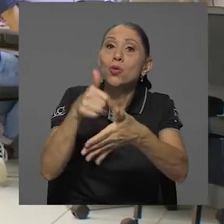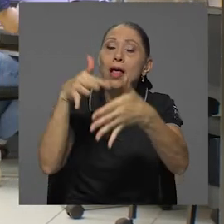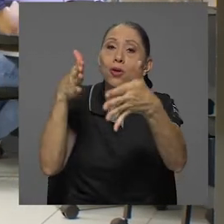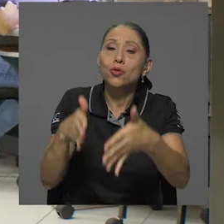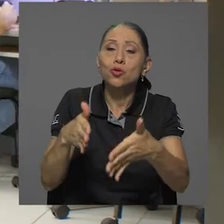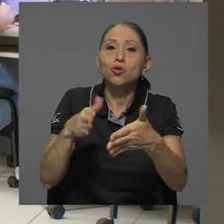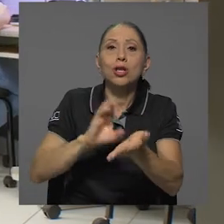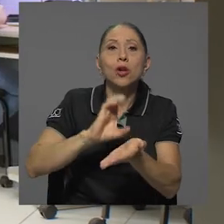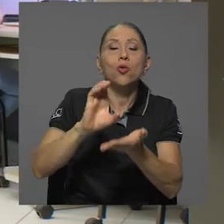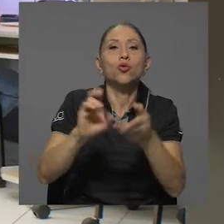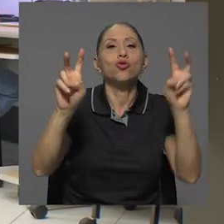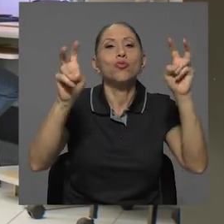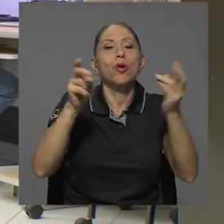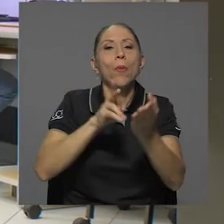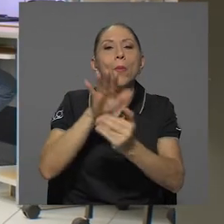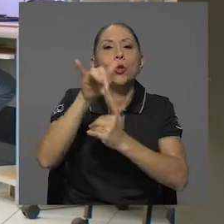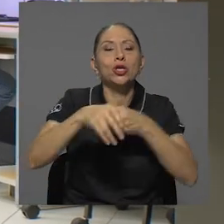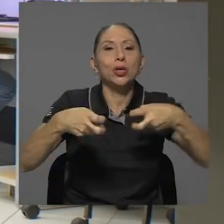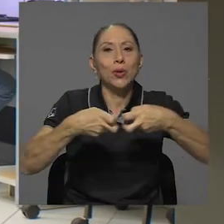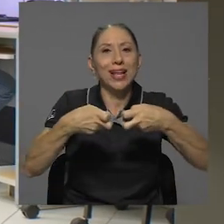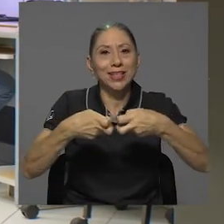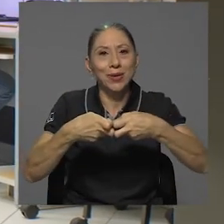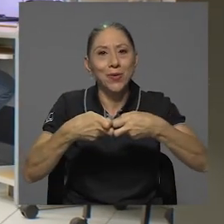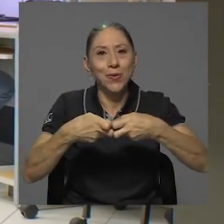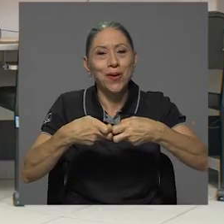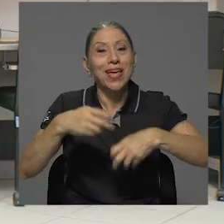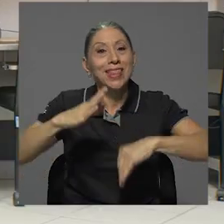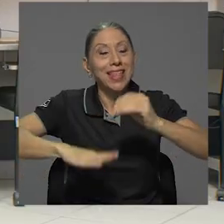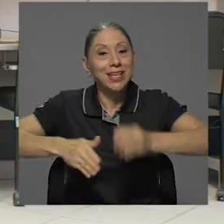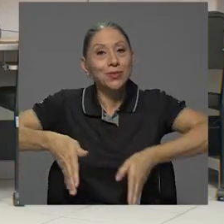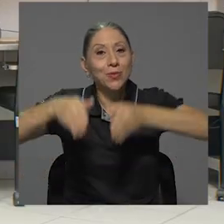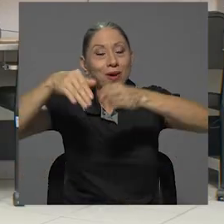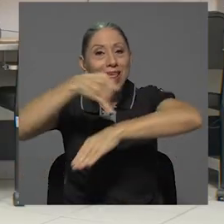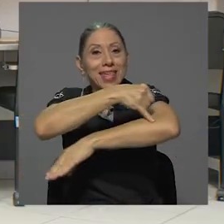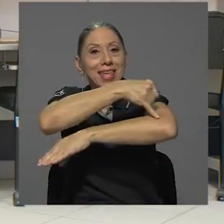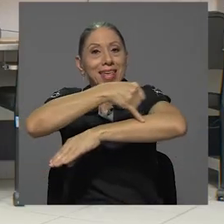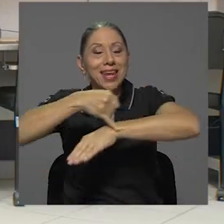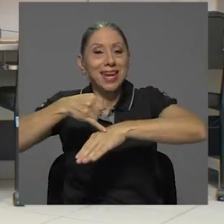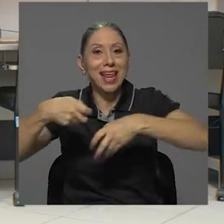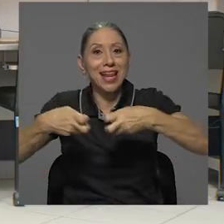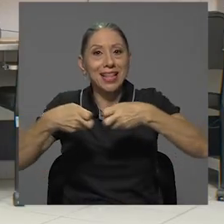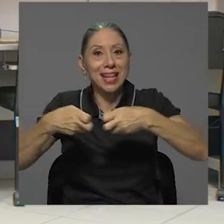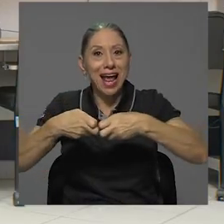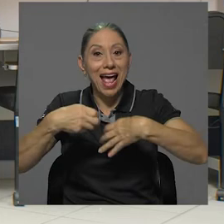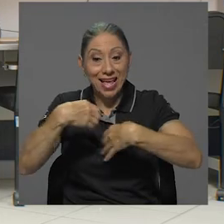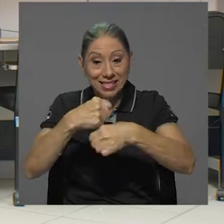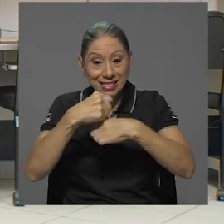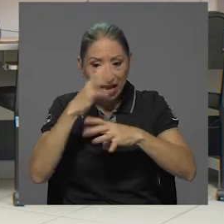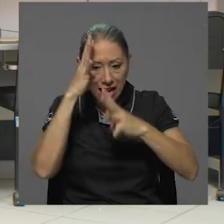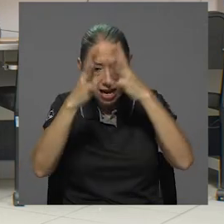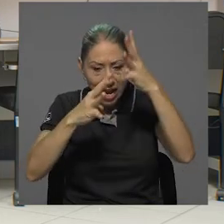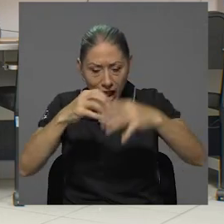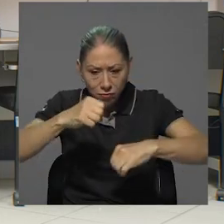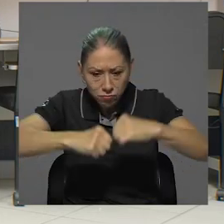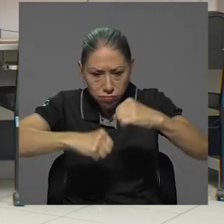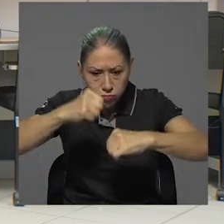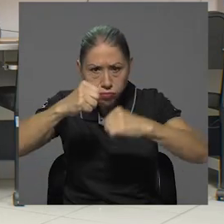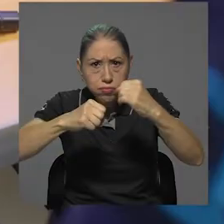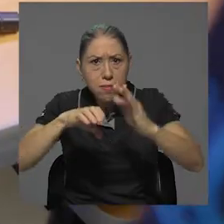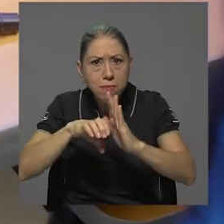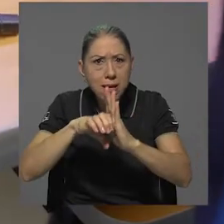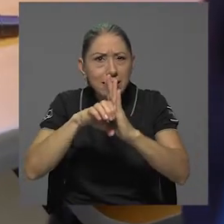curso Proyecto Eléctrico de la Escuela de Ingeniería Eléctrica, se crean los prototipos de los aparatos y se someten a evaluaciones.